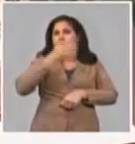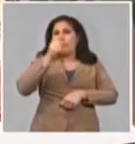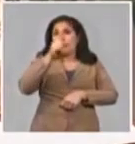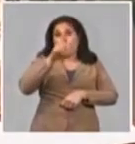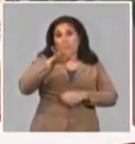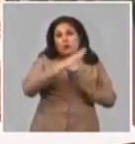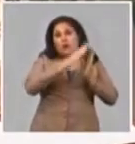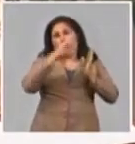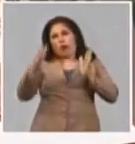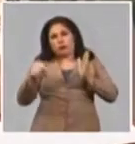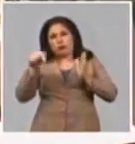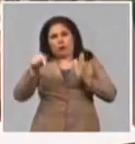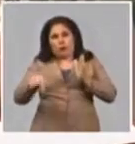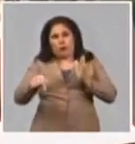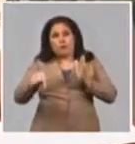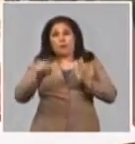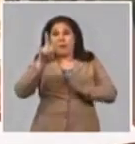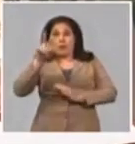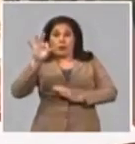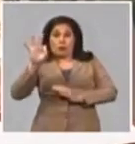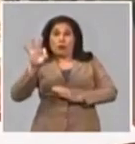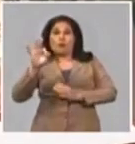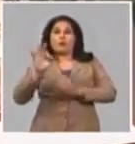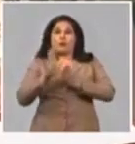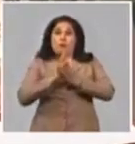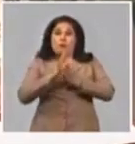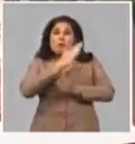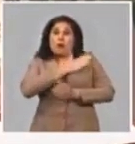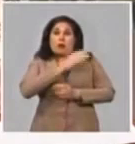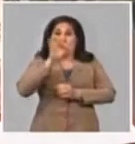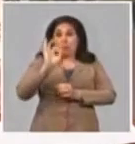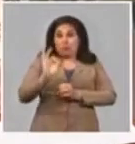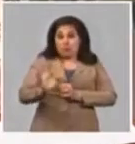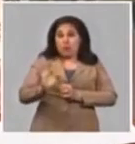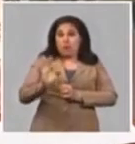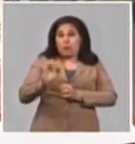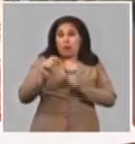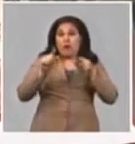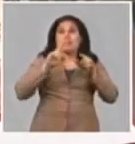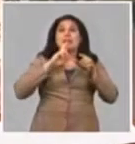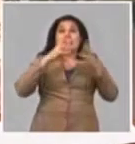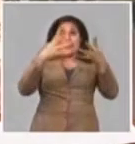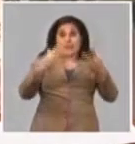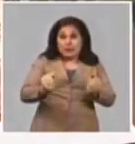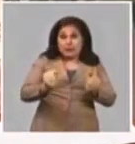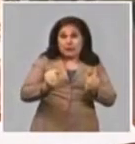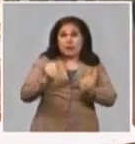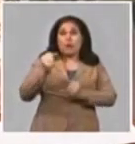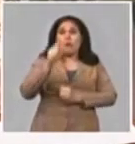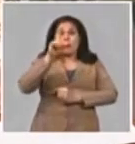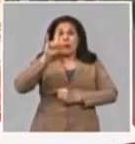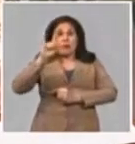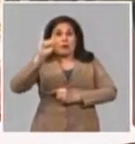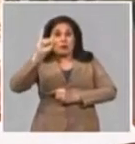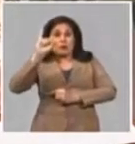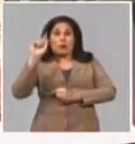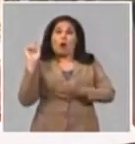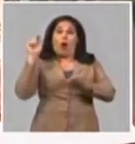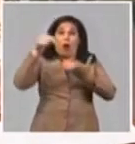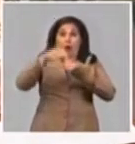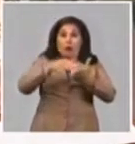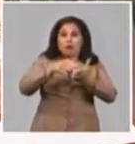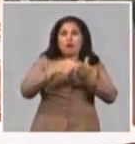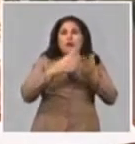14 para acá. Como decía la Ministra, el mes de marzo fue el mes más seco del año 61, y en abril,